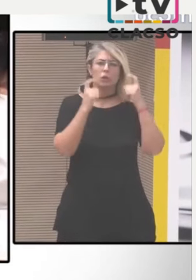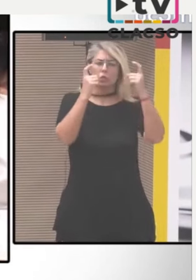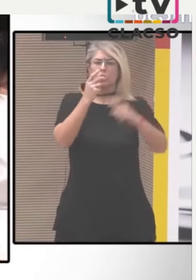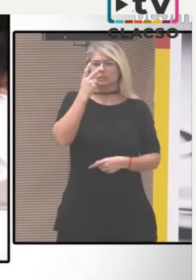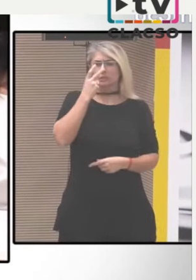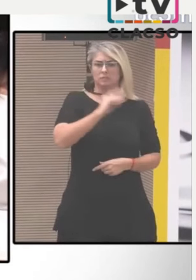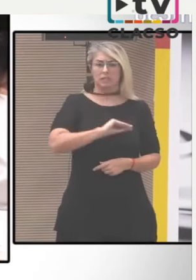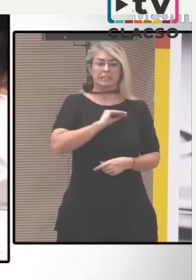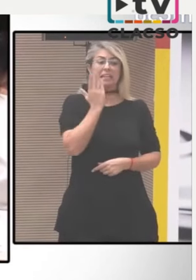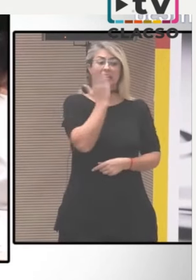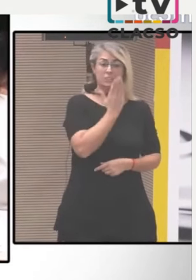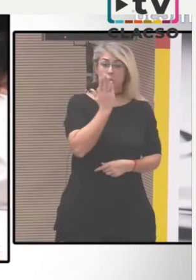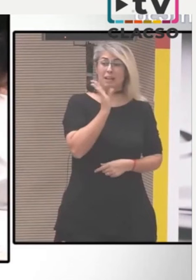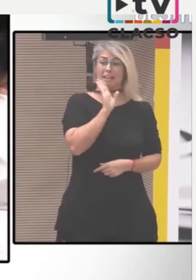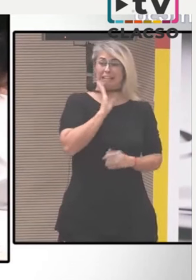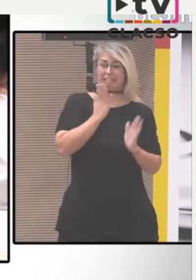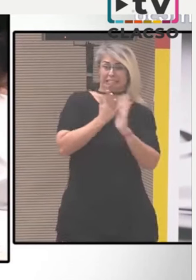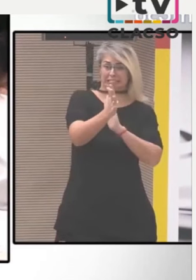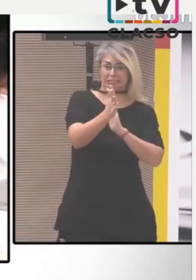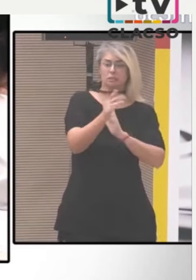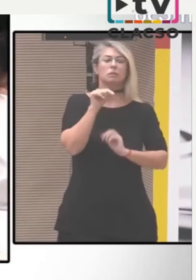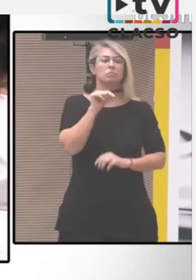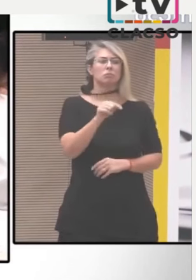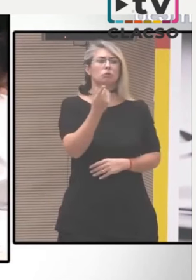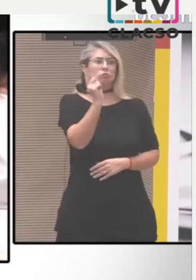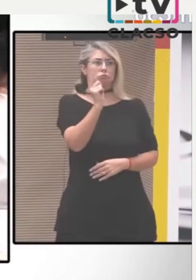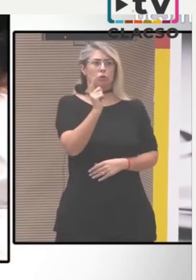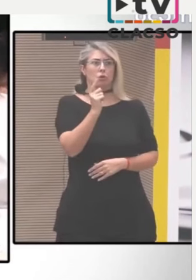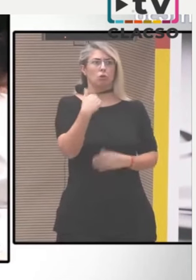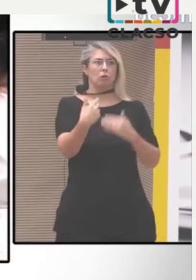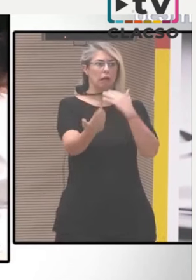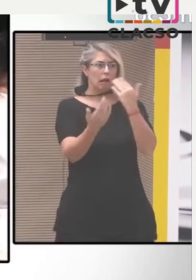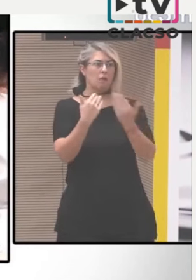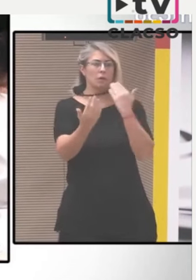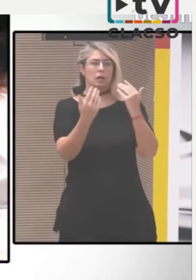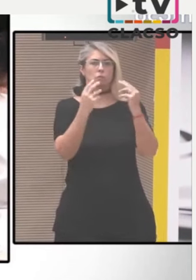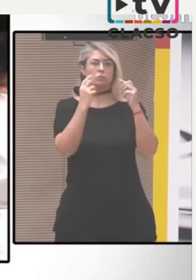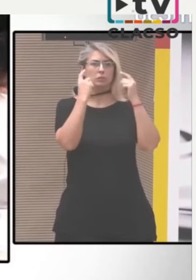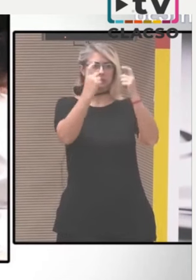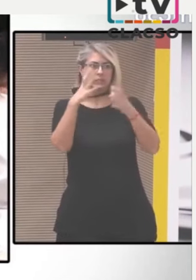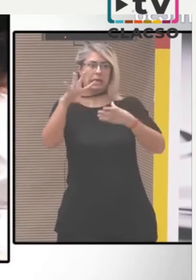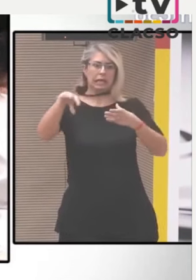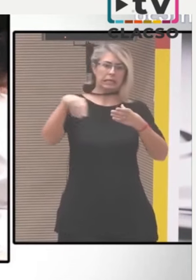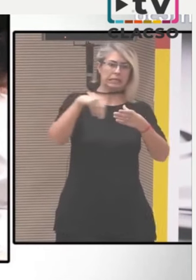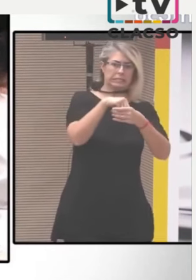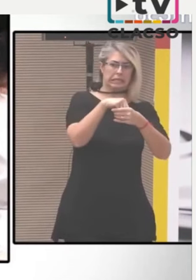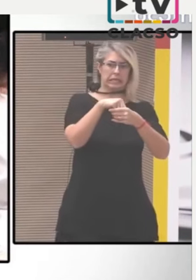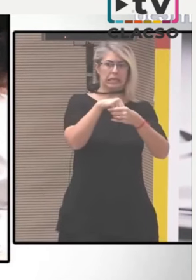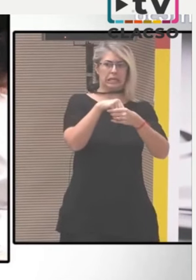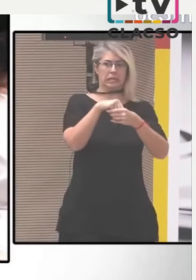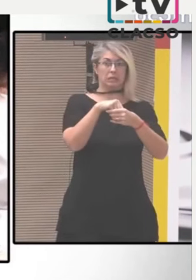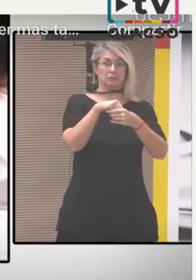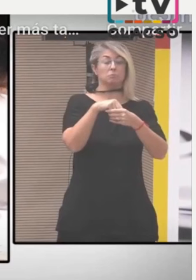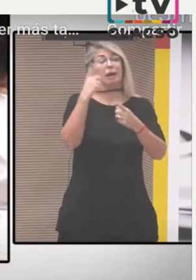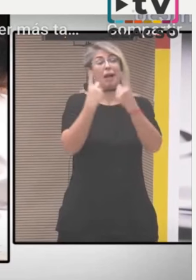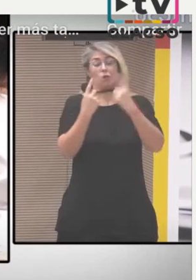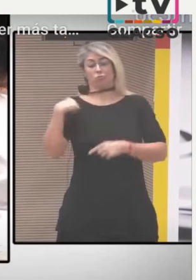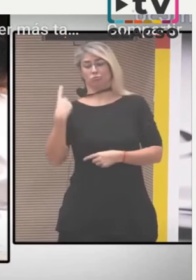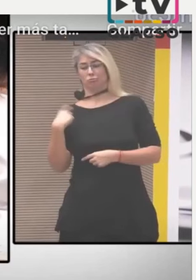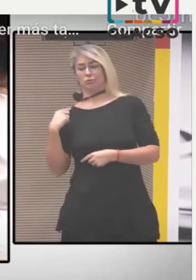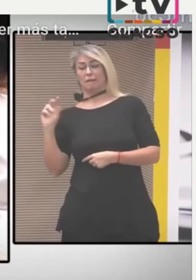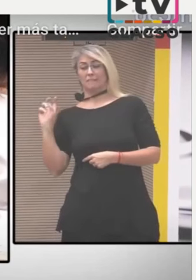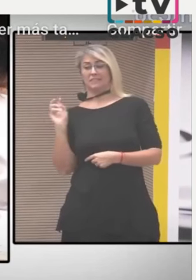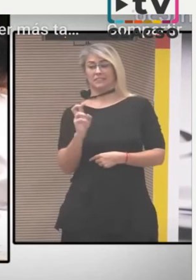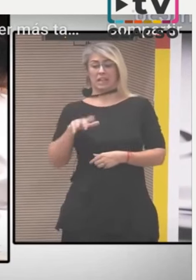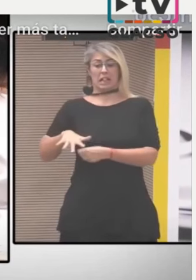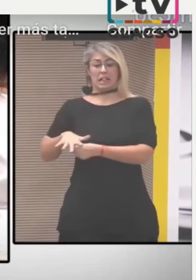el combate a los mecanismos que están atentando contra la democracia y, a su